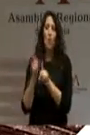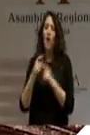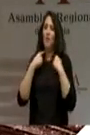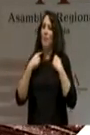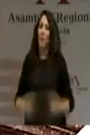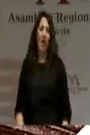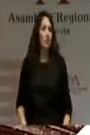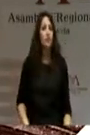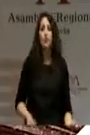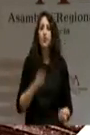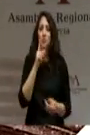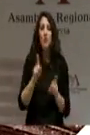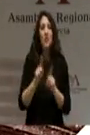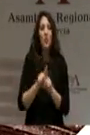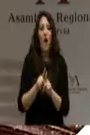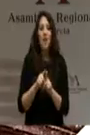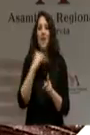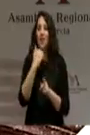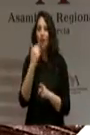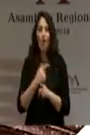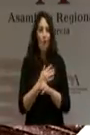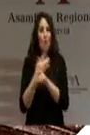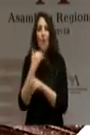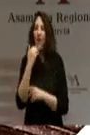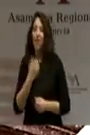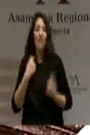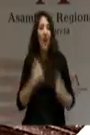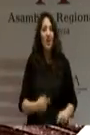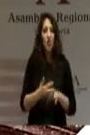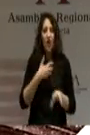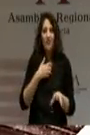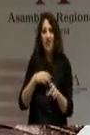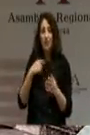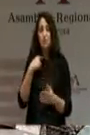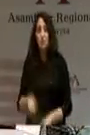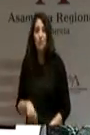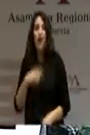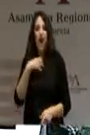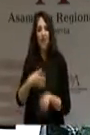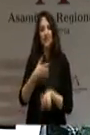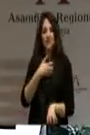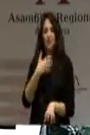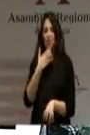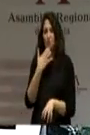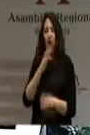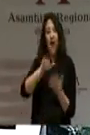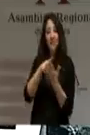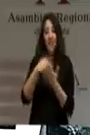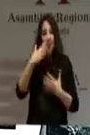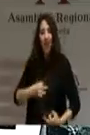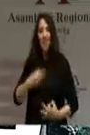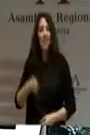un boxeador noqueado por la cruda realidad, esa que nunca ha querido ver o, cuando menos, de la que nunca se ha sentido